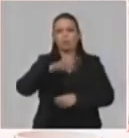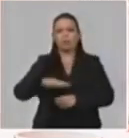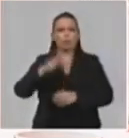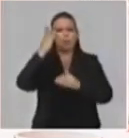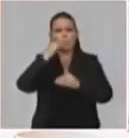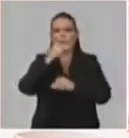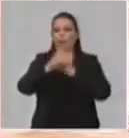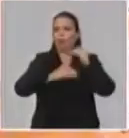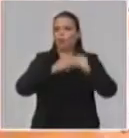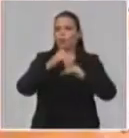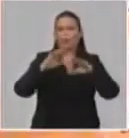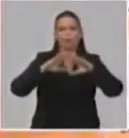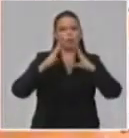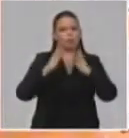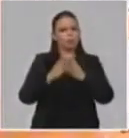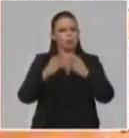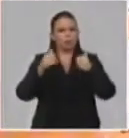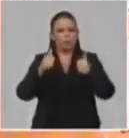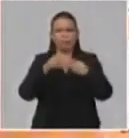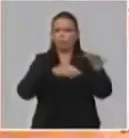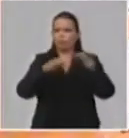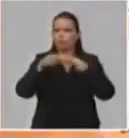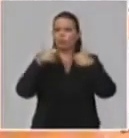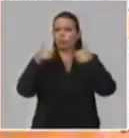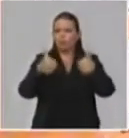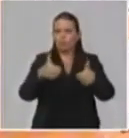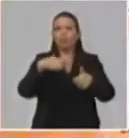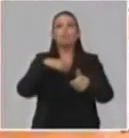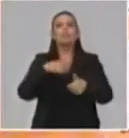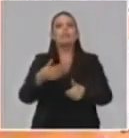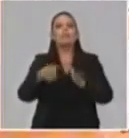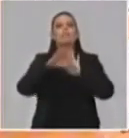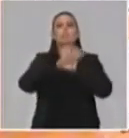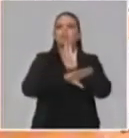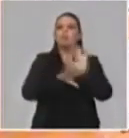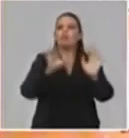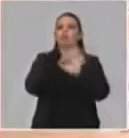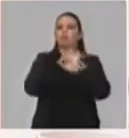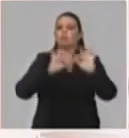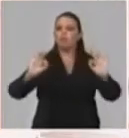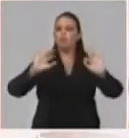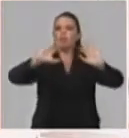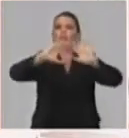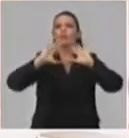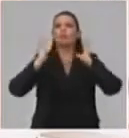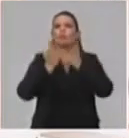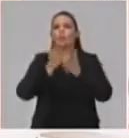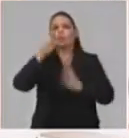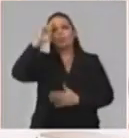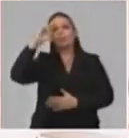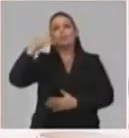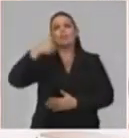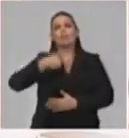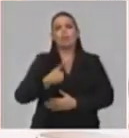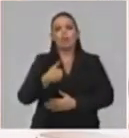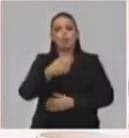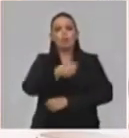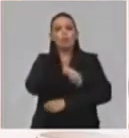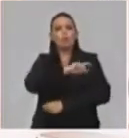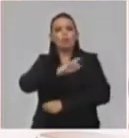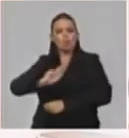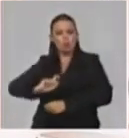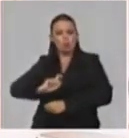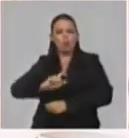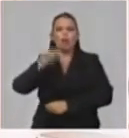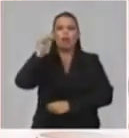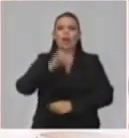el círculo infantil. Y se mantienen con las medidas de higiene. Y se mantienen las medidas de higiene, incluso salud pública los visita, y se mantiene una enfermera